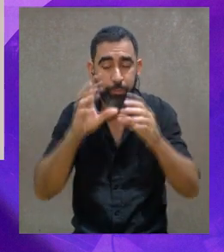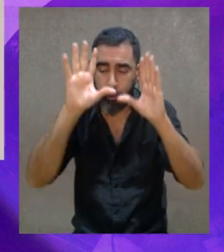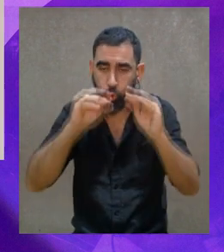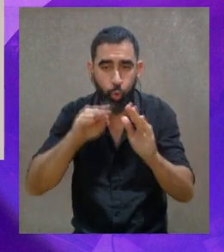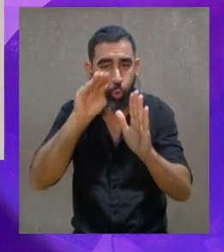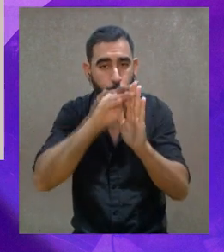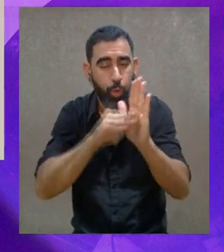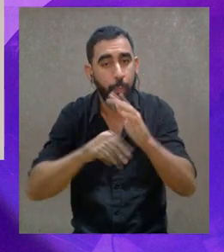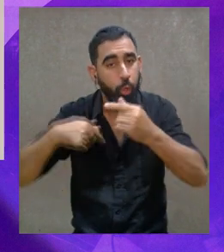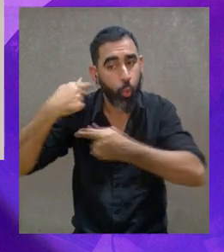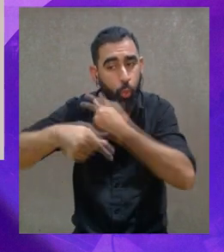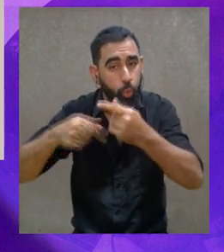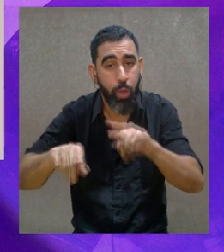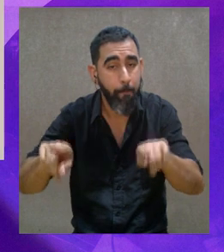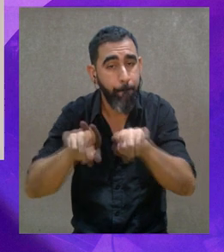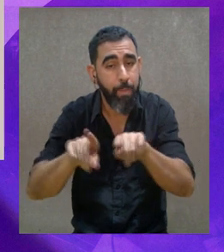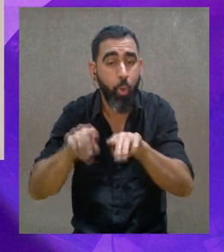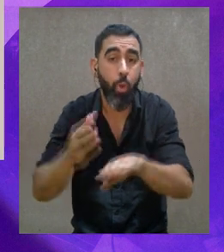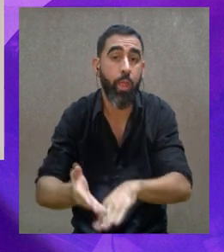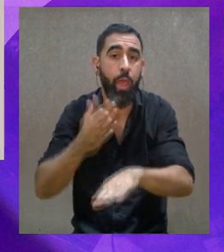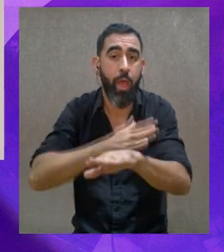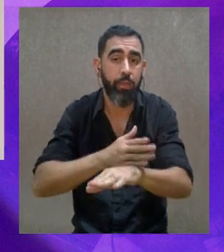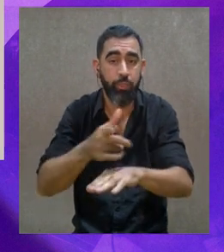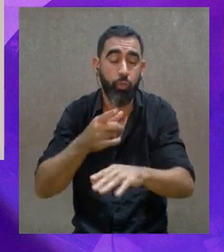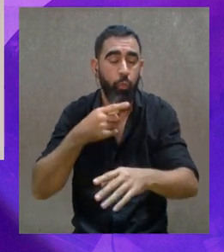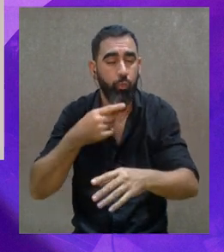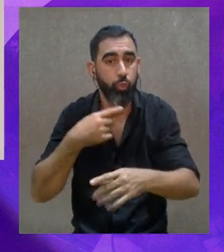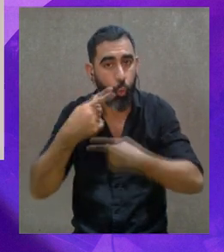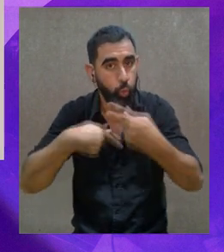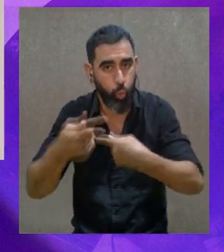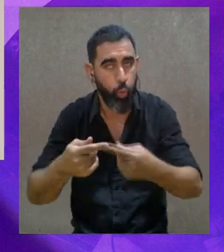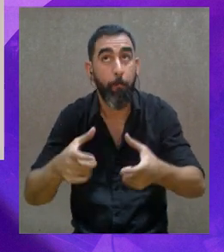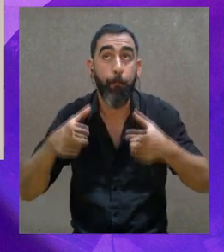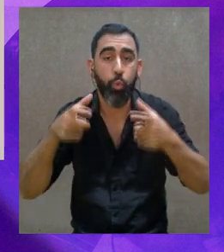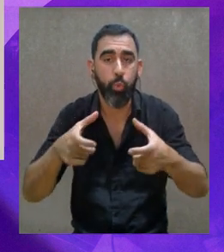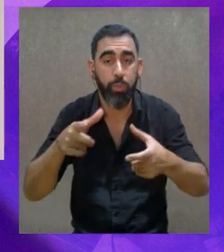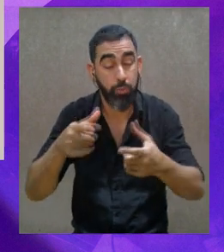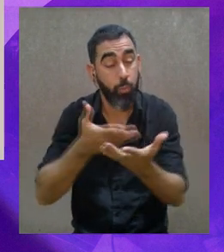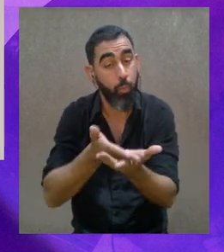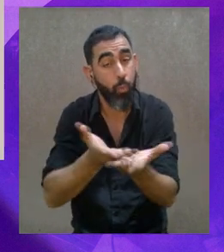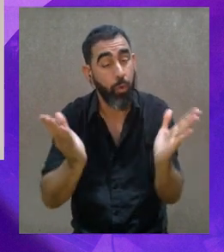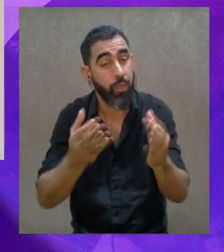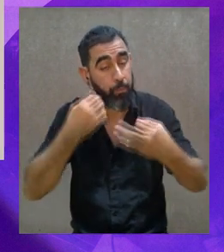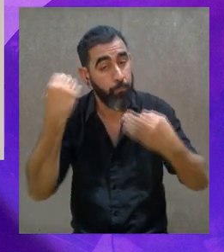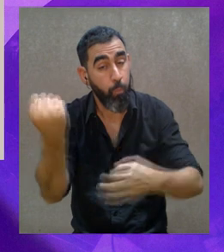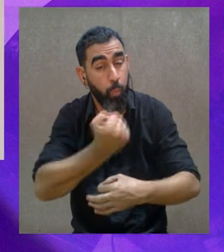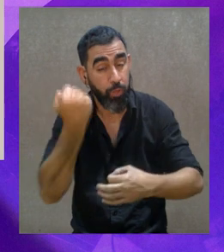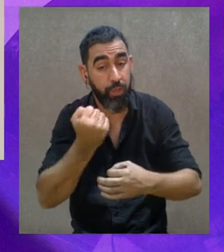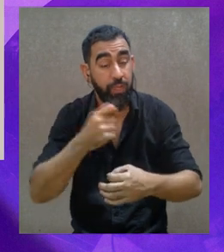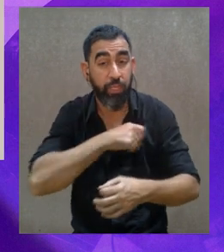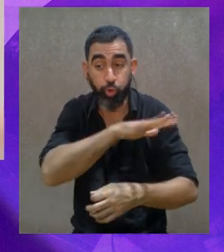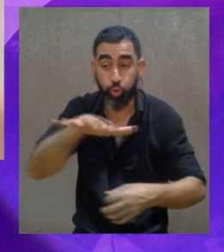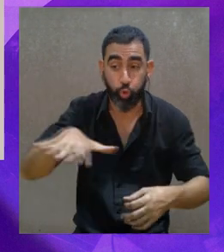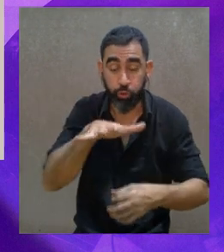necesitaban para que todo el programa continuara como venía trabajando. Y eso es un poco una demostración de esa importancia